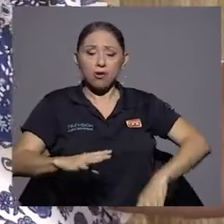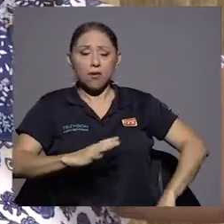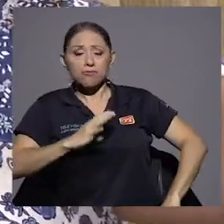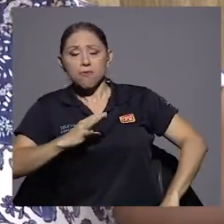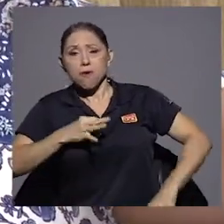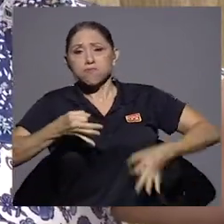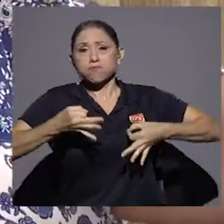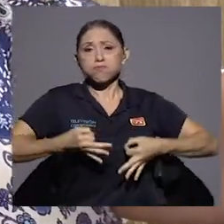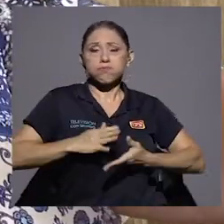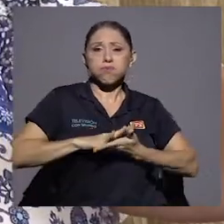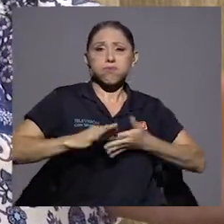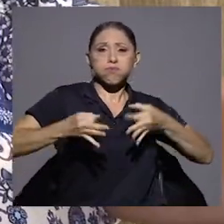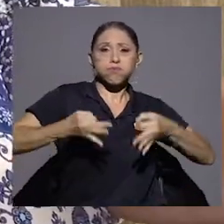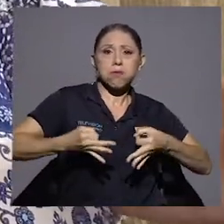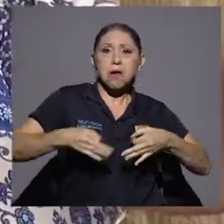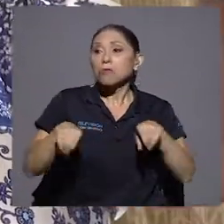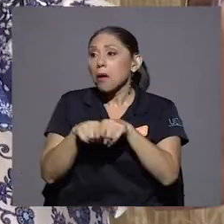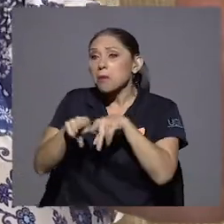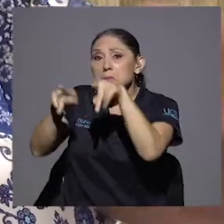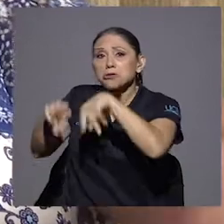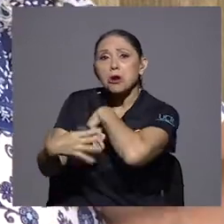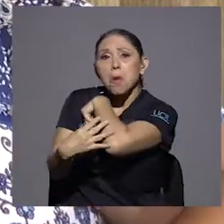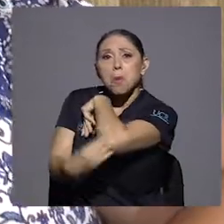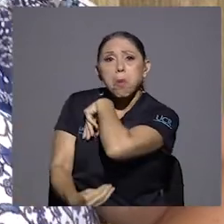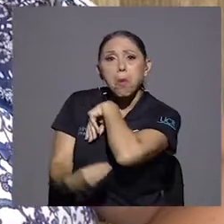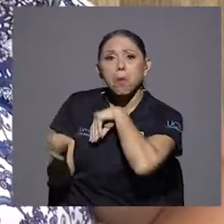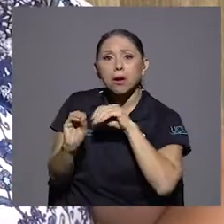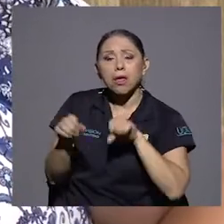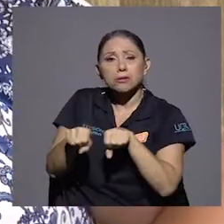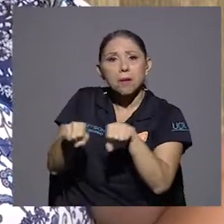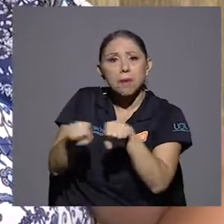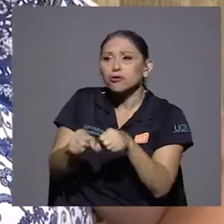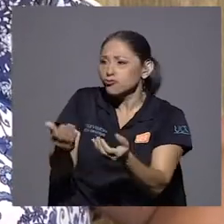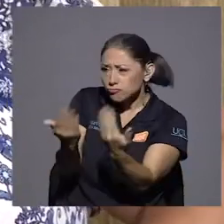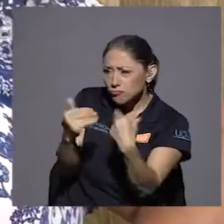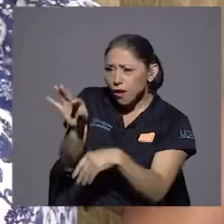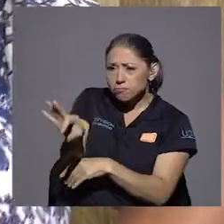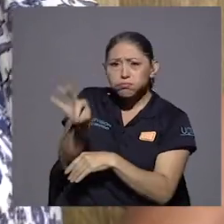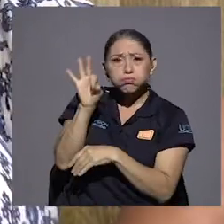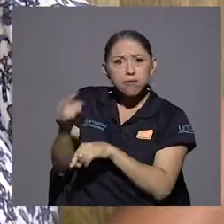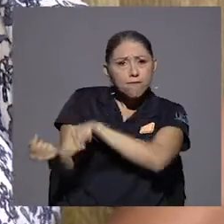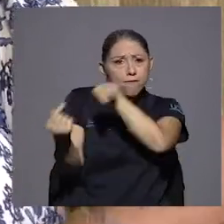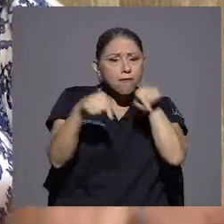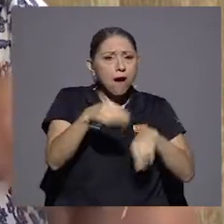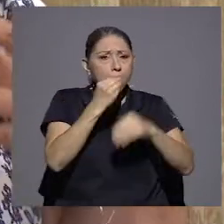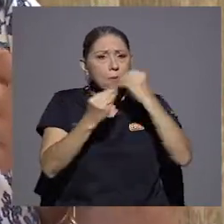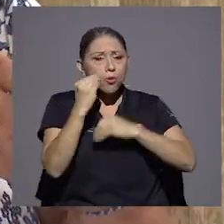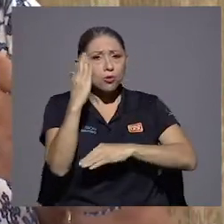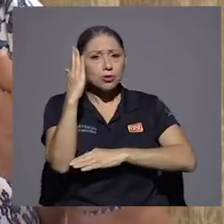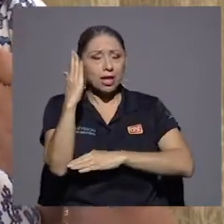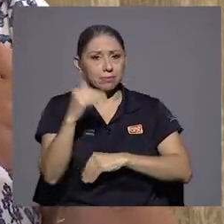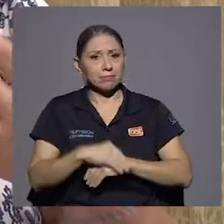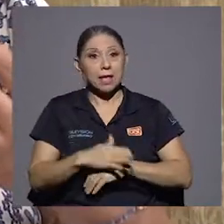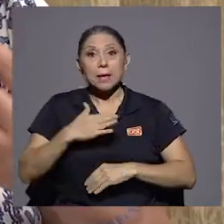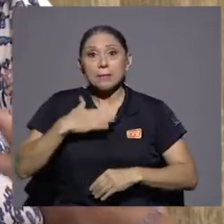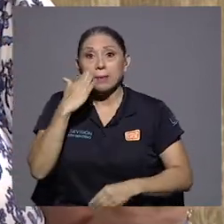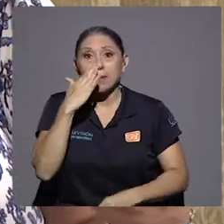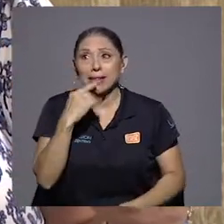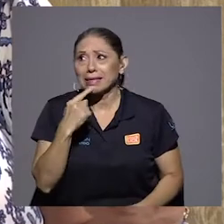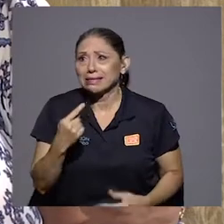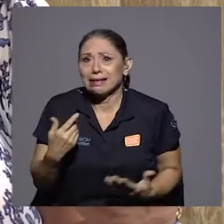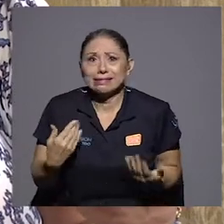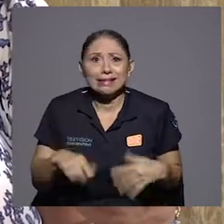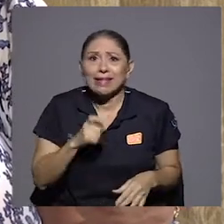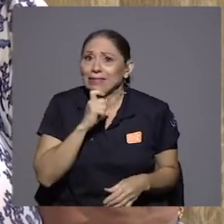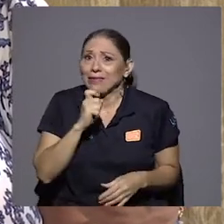como el señor que no tenía zapatos y que no había comido ese día, lo sentaba a almorzar. Mi mamá dice que para ella lo más duro era no saber